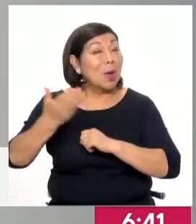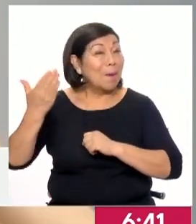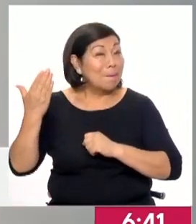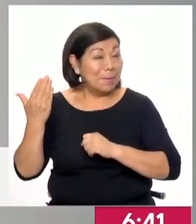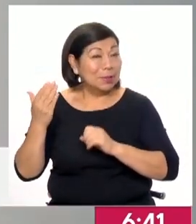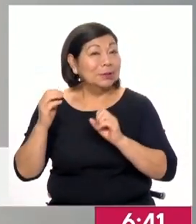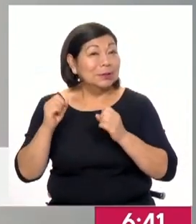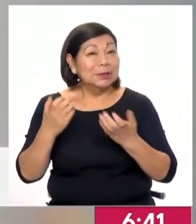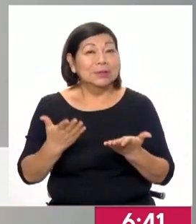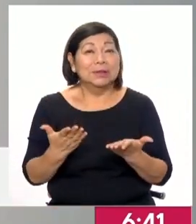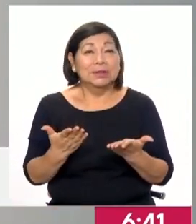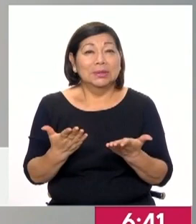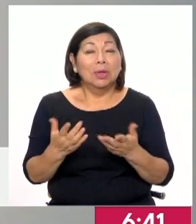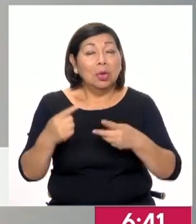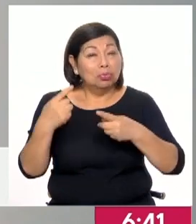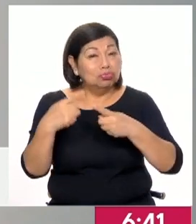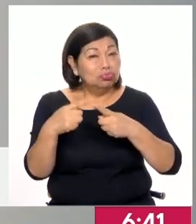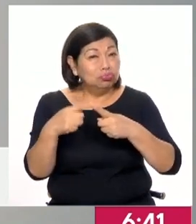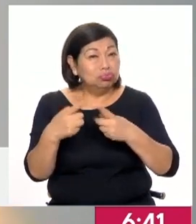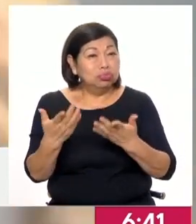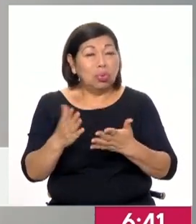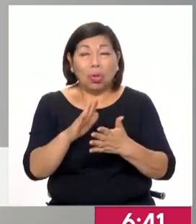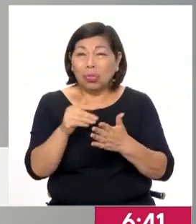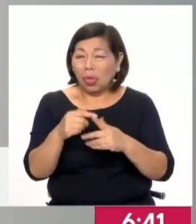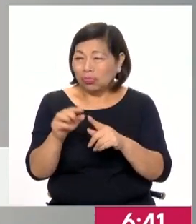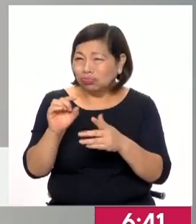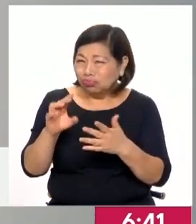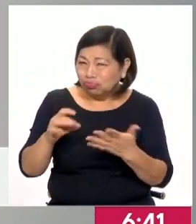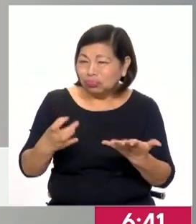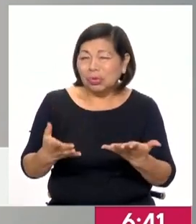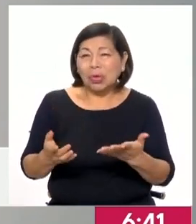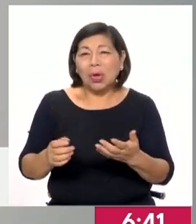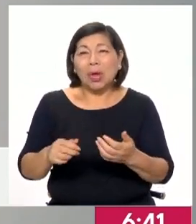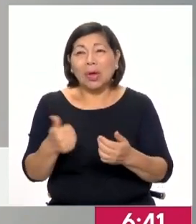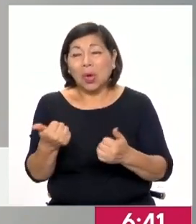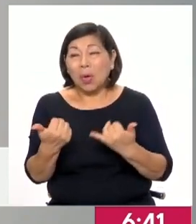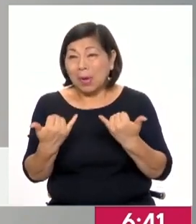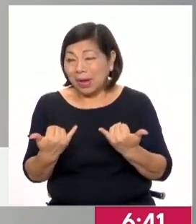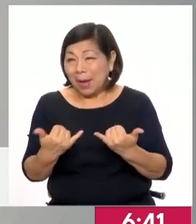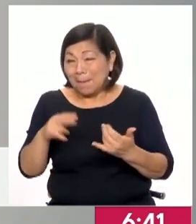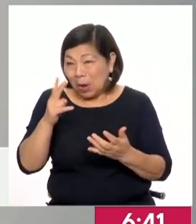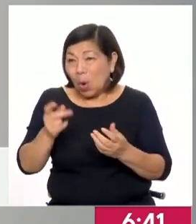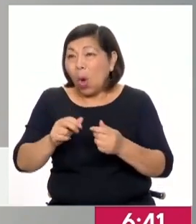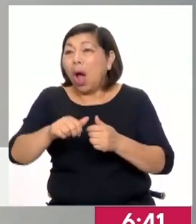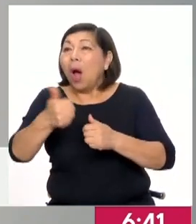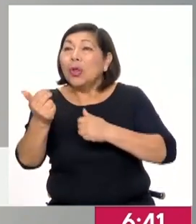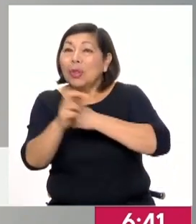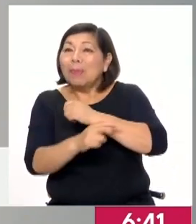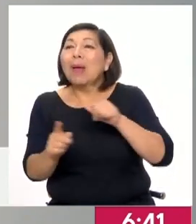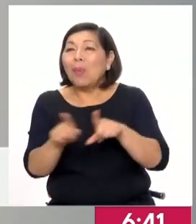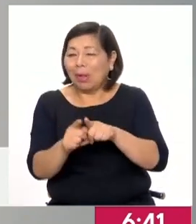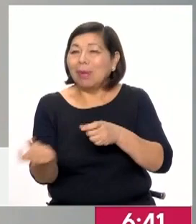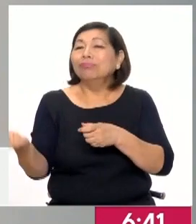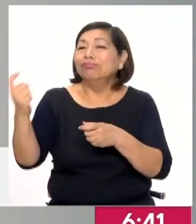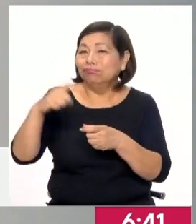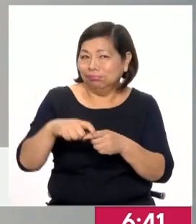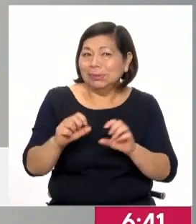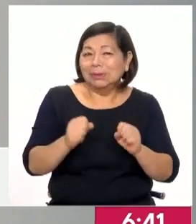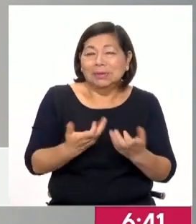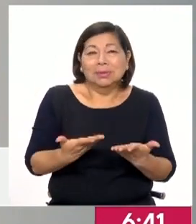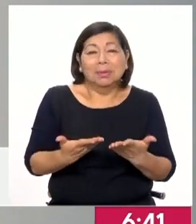tuvimos una serie de choques de todo tipo, tanto externos como locales, que incidieron en que la inflación fuera